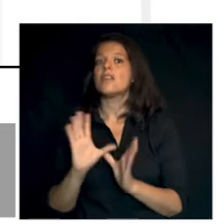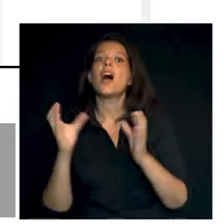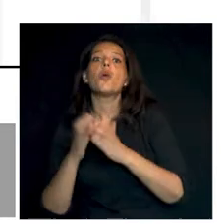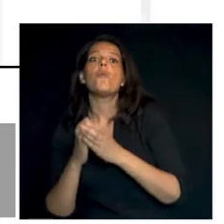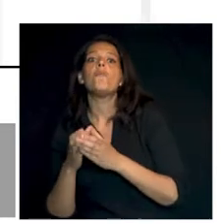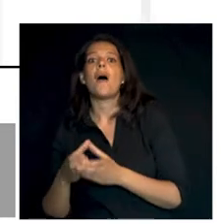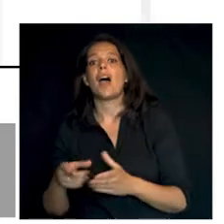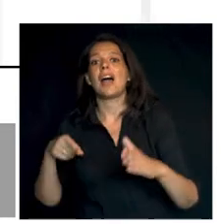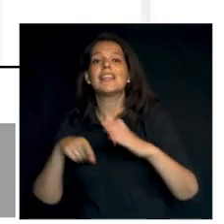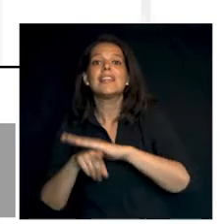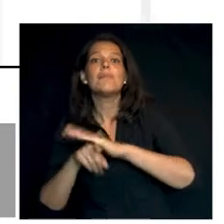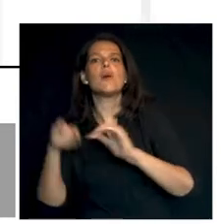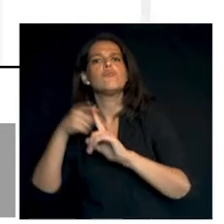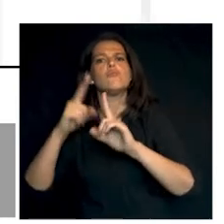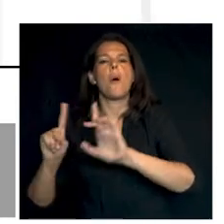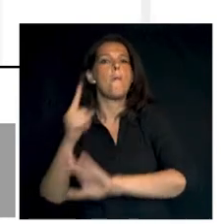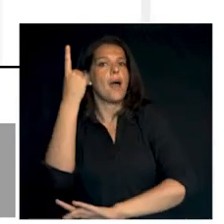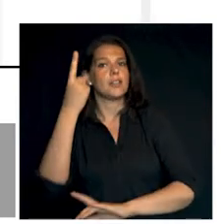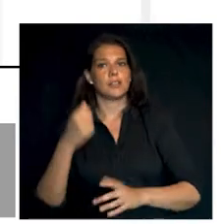los trámites más utilizados.